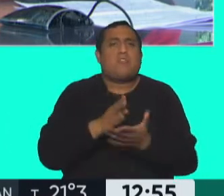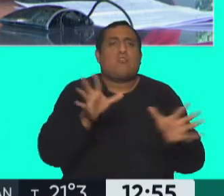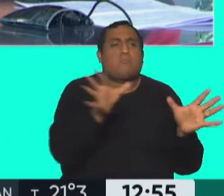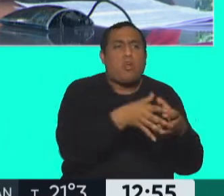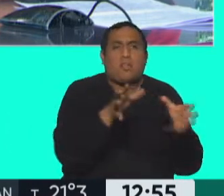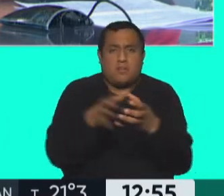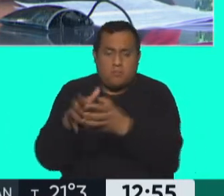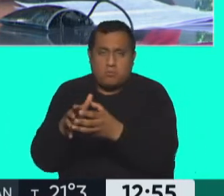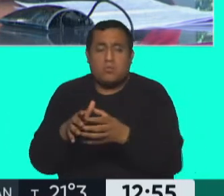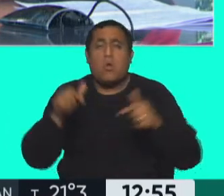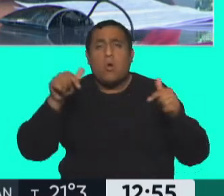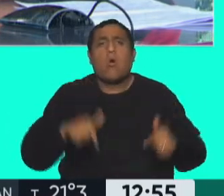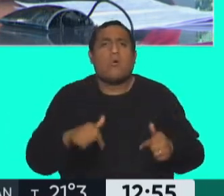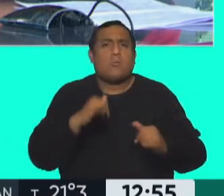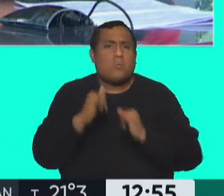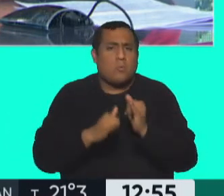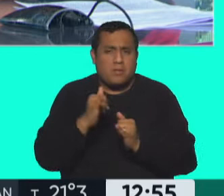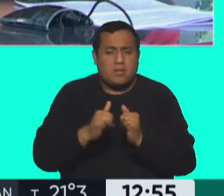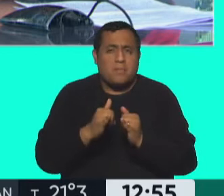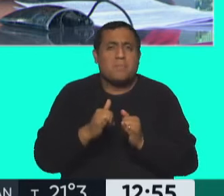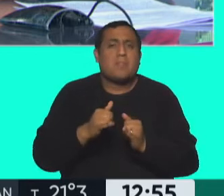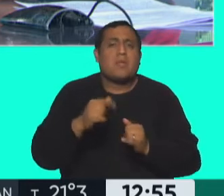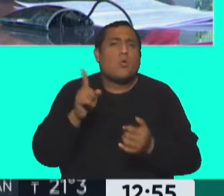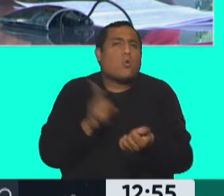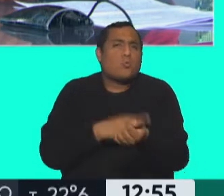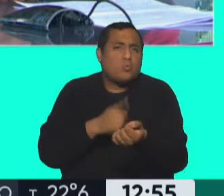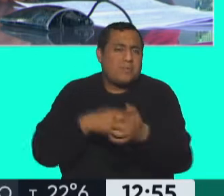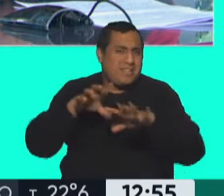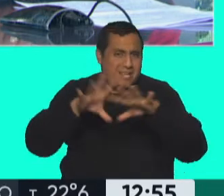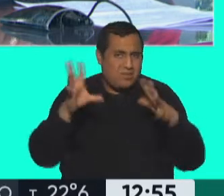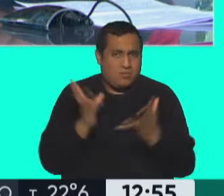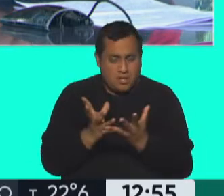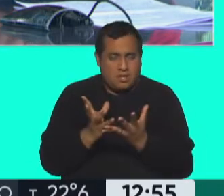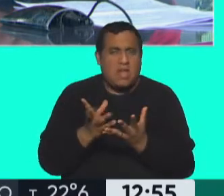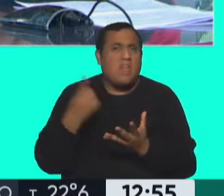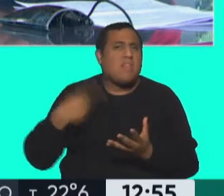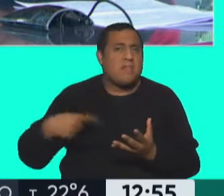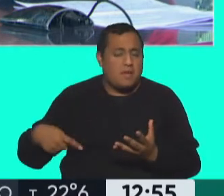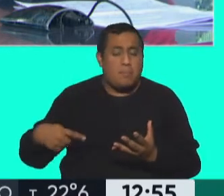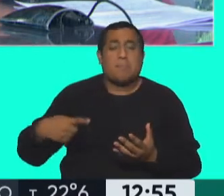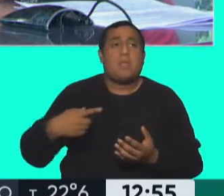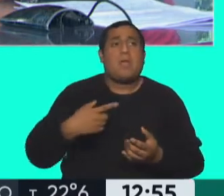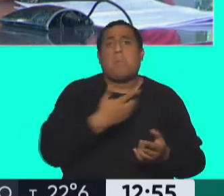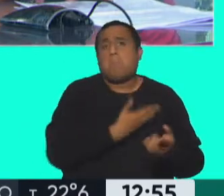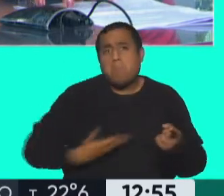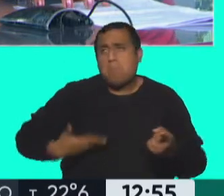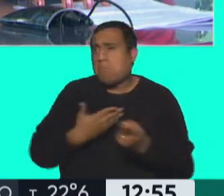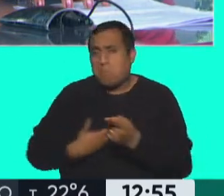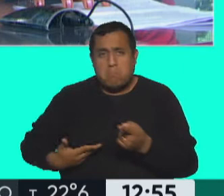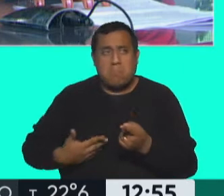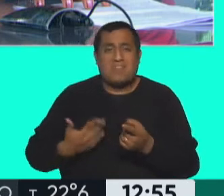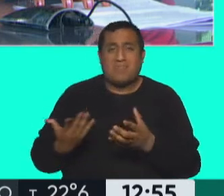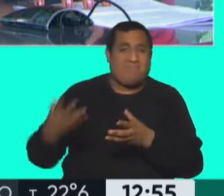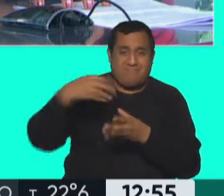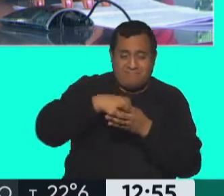parte de lo que hoy denominamos el Iugentium, la costumbre internacional, por la cual los estados, por más que no lo hayan incorporado a sus